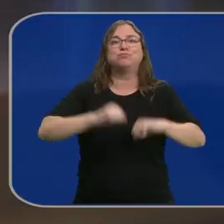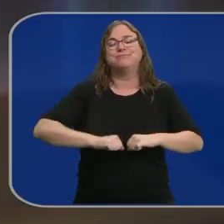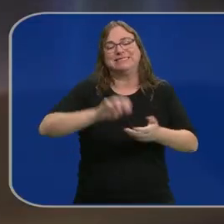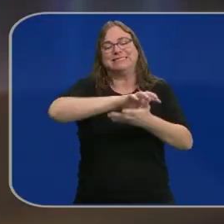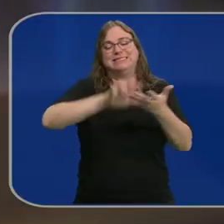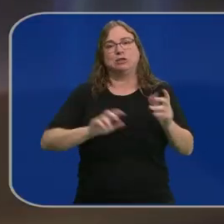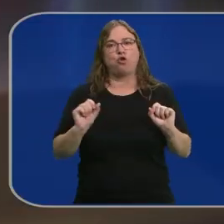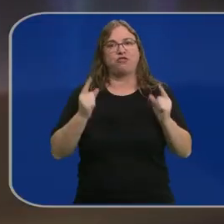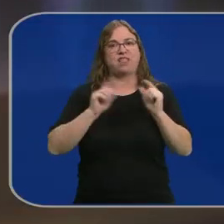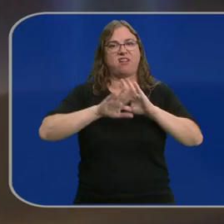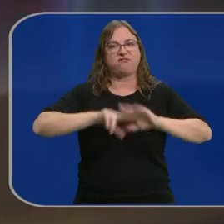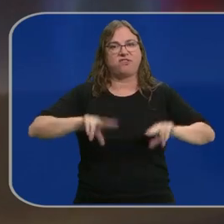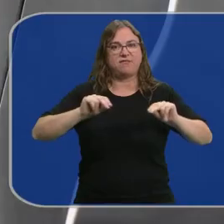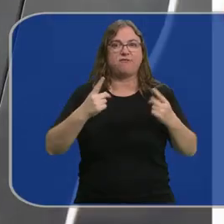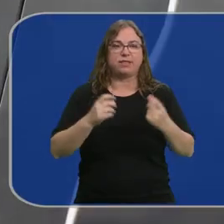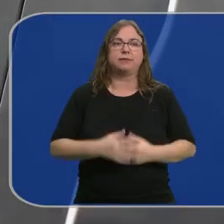texto definitivo.